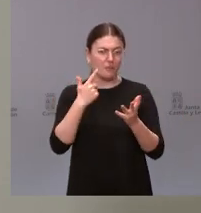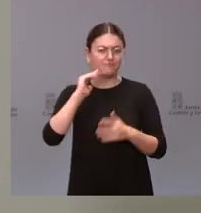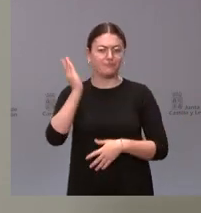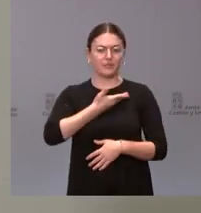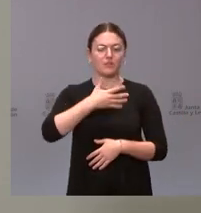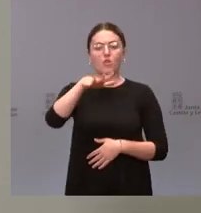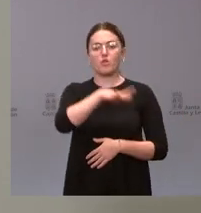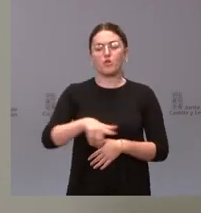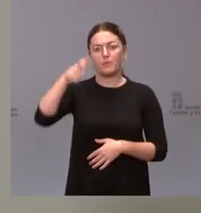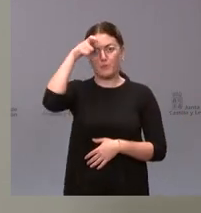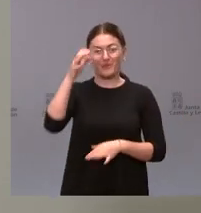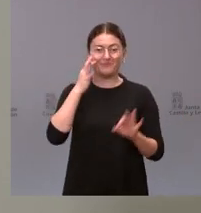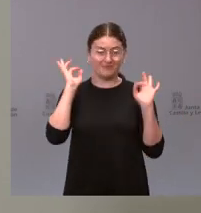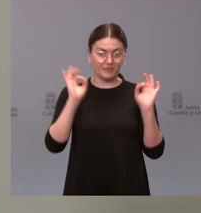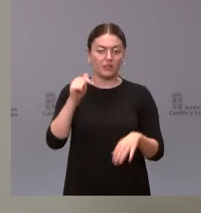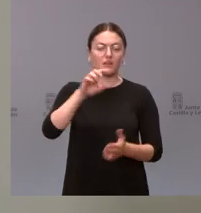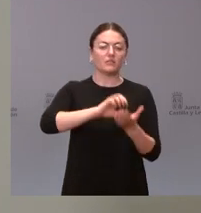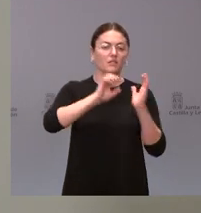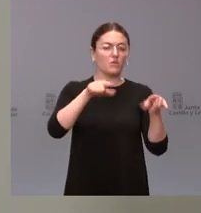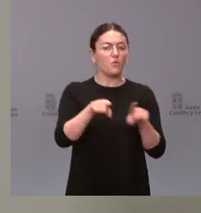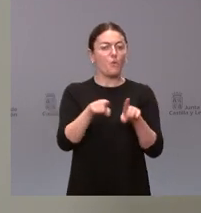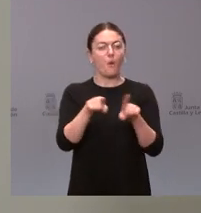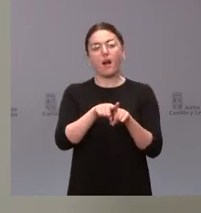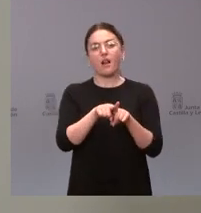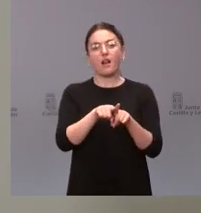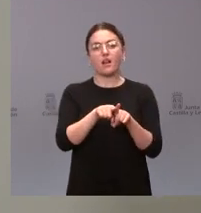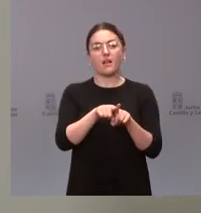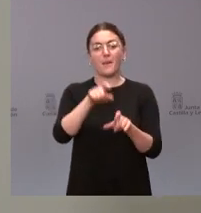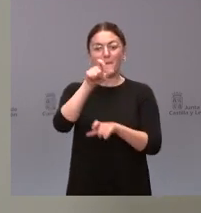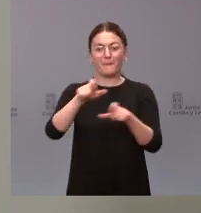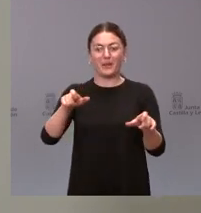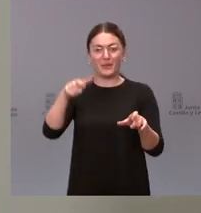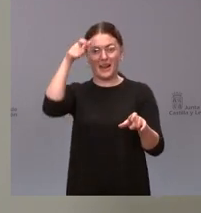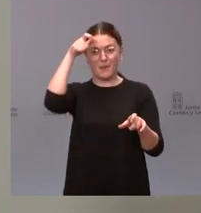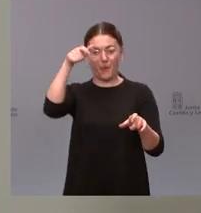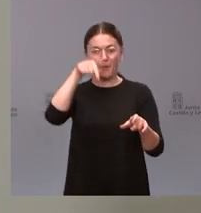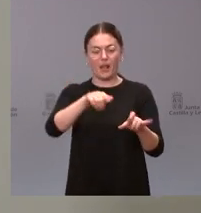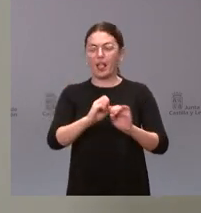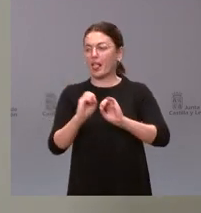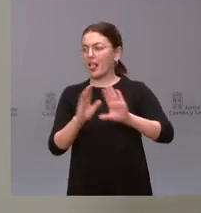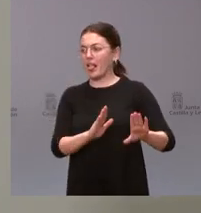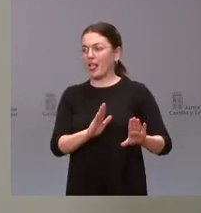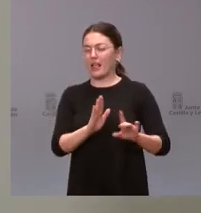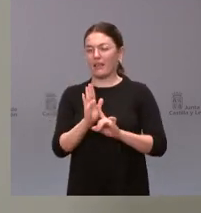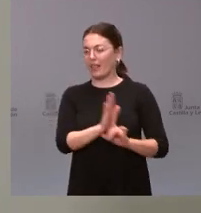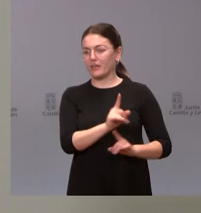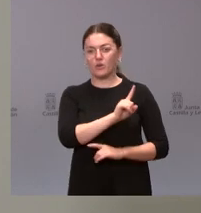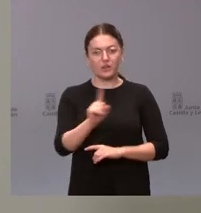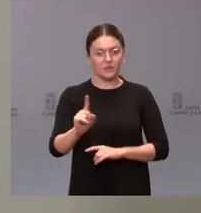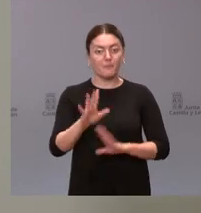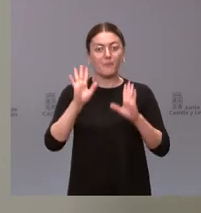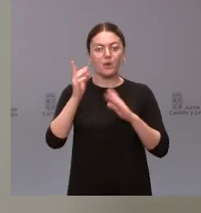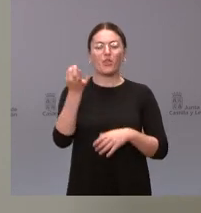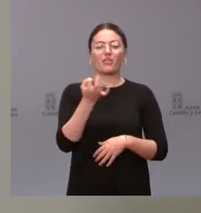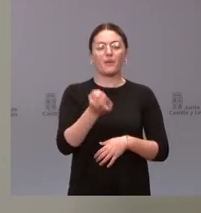supuesto que Castilla y León no va a dejar abandonada como comunidad autónoma a los ciudadanos de esta tierra pero también es verdad que nosotros tenemos que poner de manifiesto